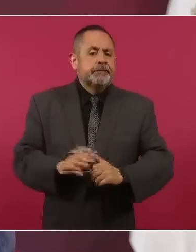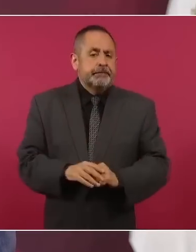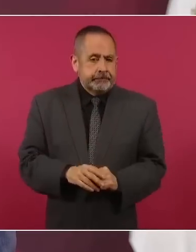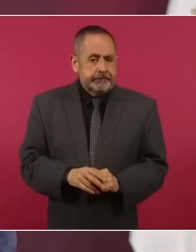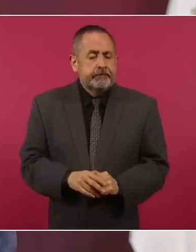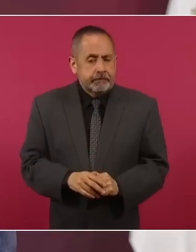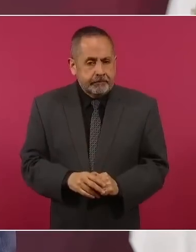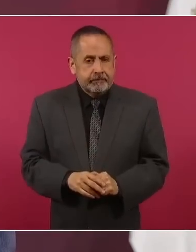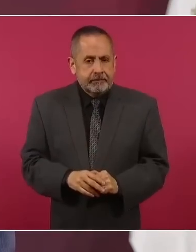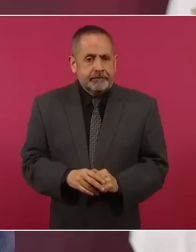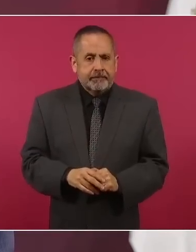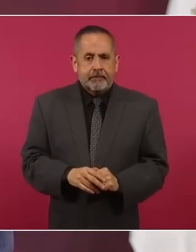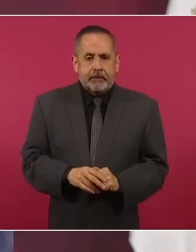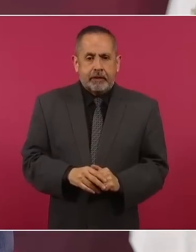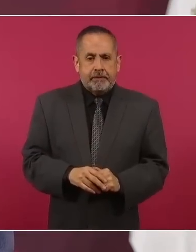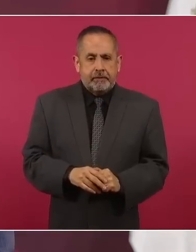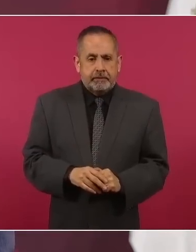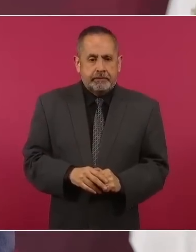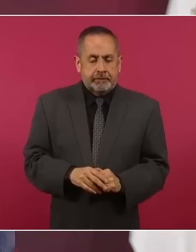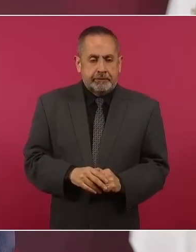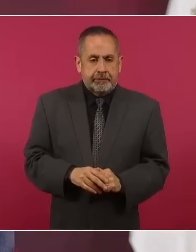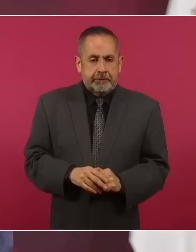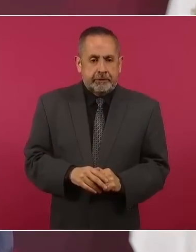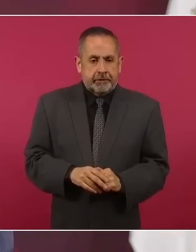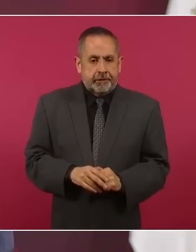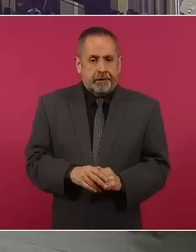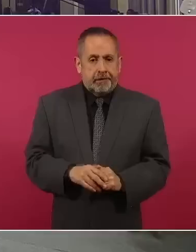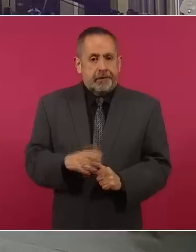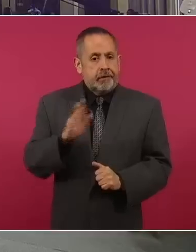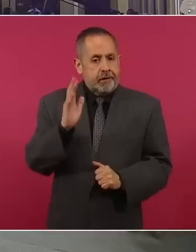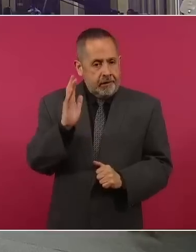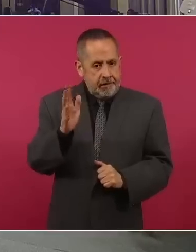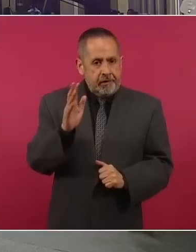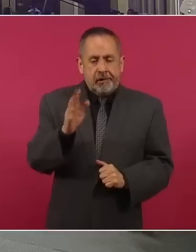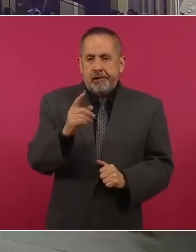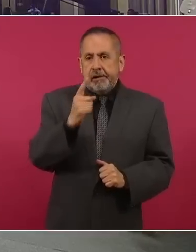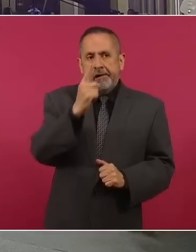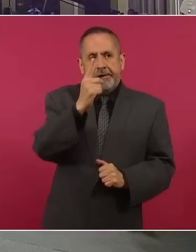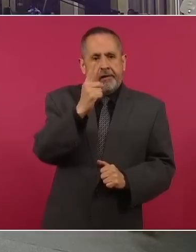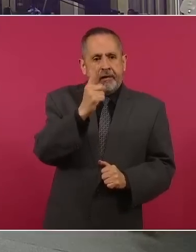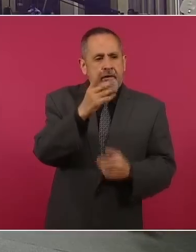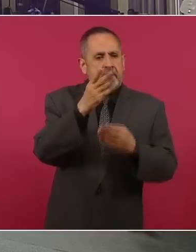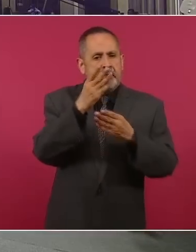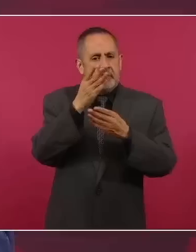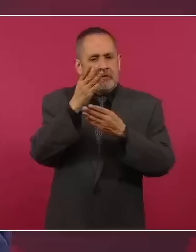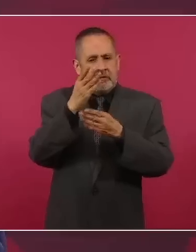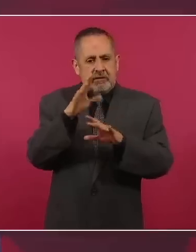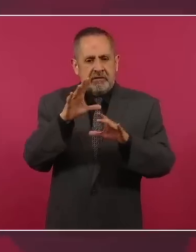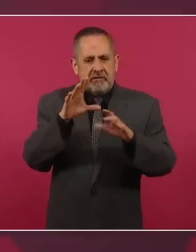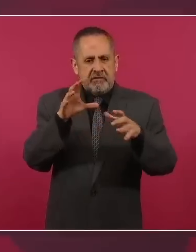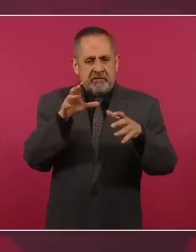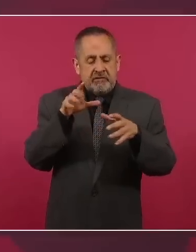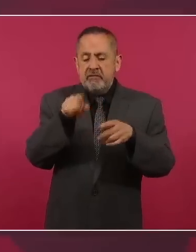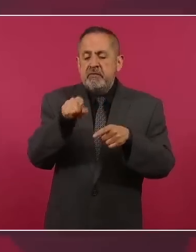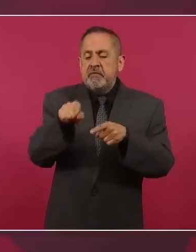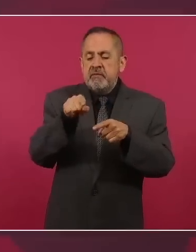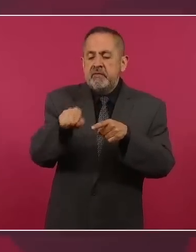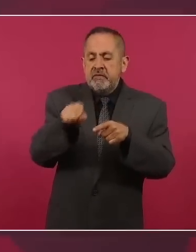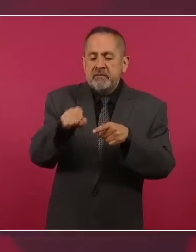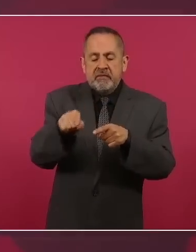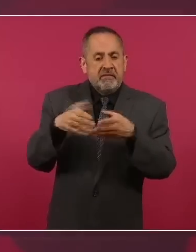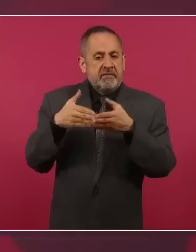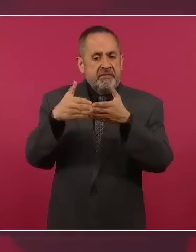un barco que tiene capacidad para subir un tren